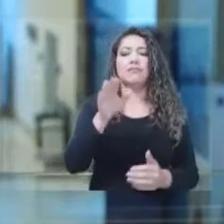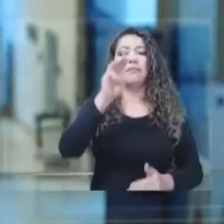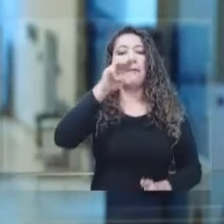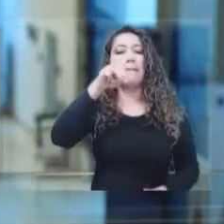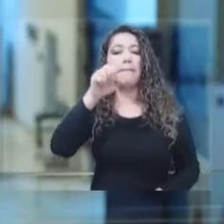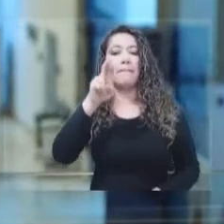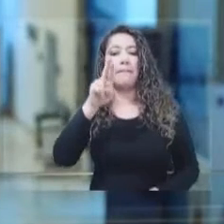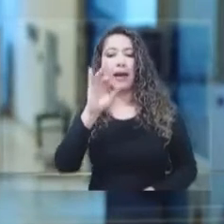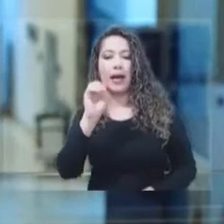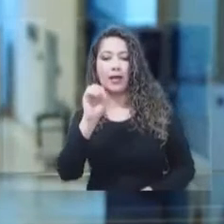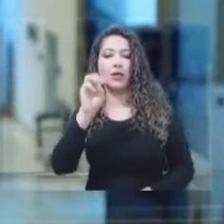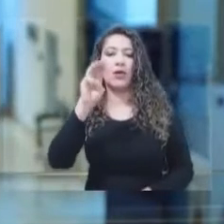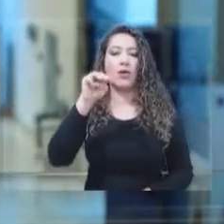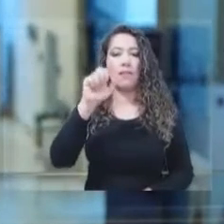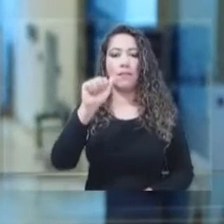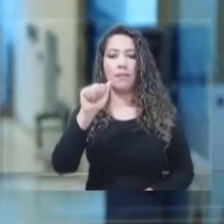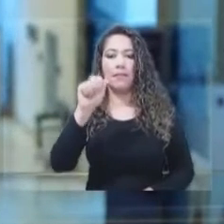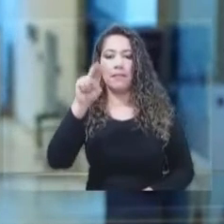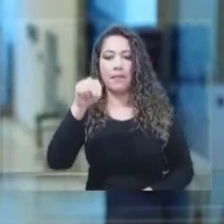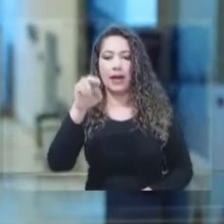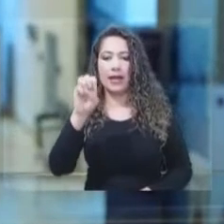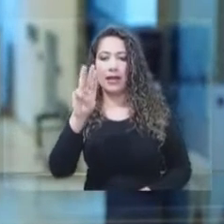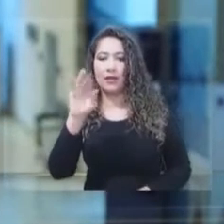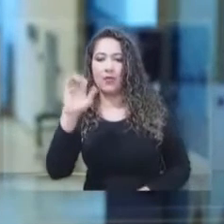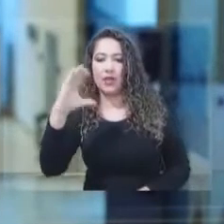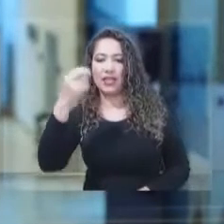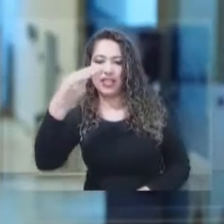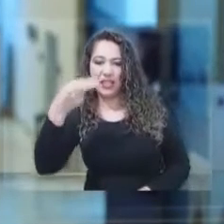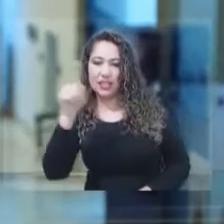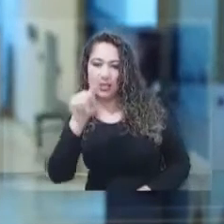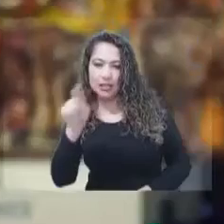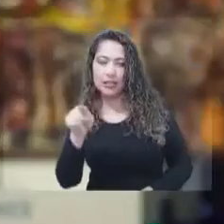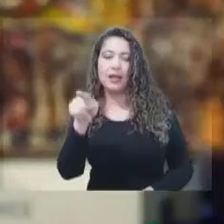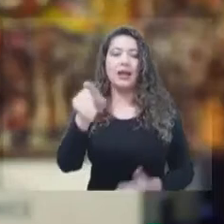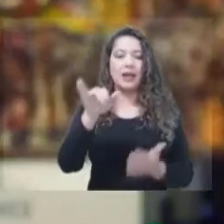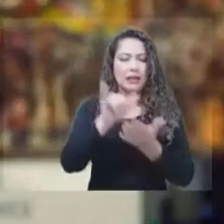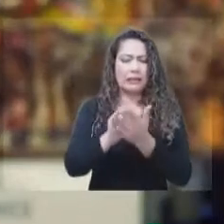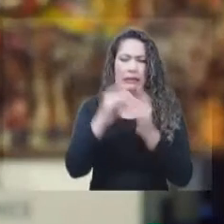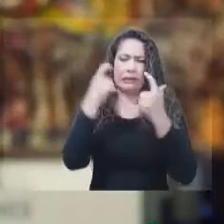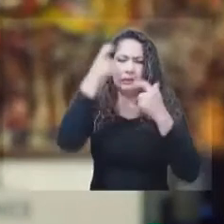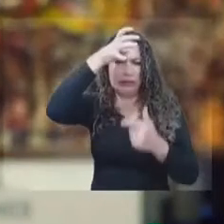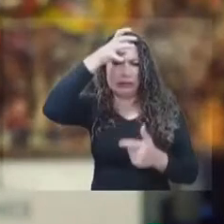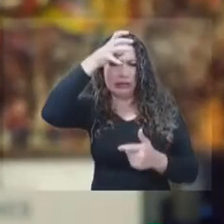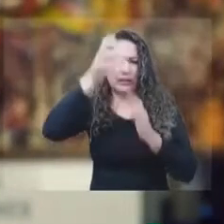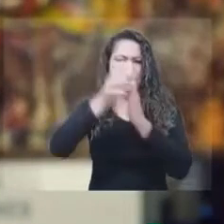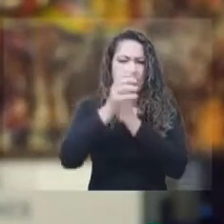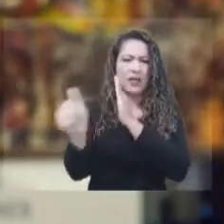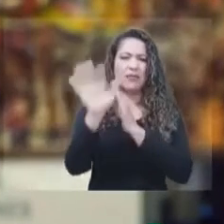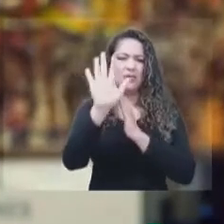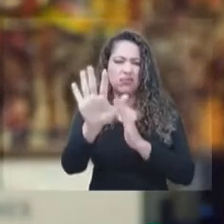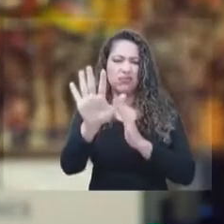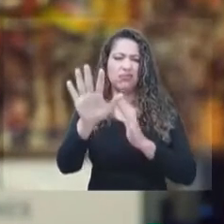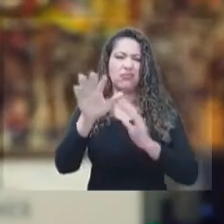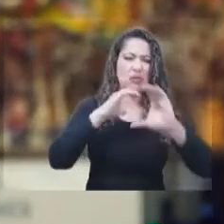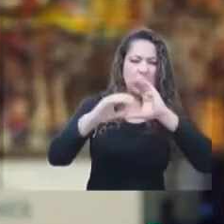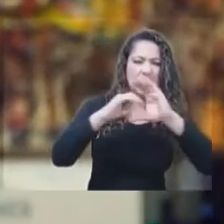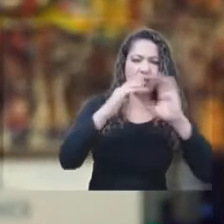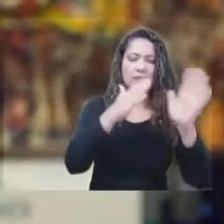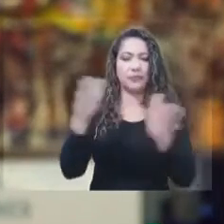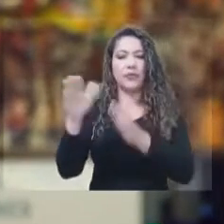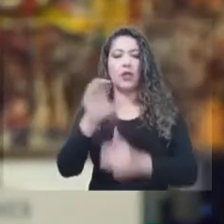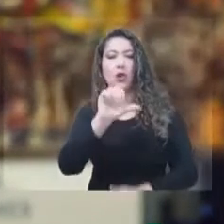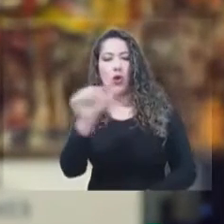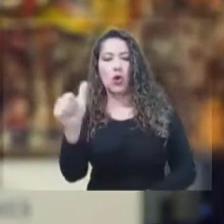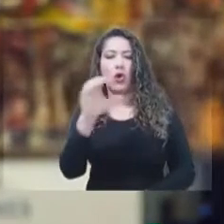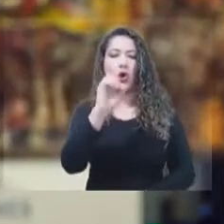radiocomunicaciones de la Unión Internacional de Telecomunicaciones, UIT. También a Oscar Giovanni León Suárez, secretario